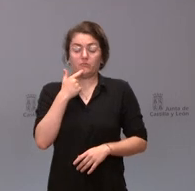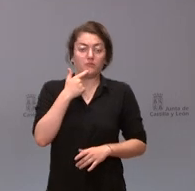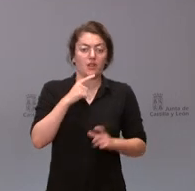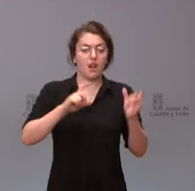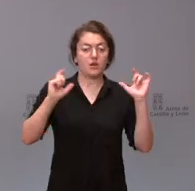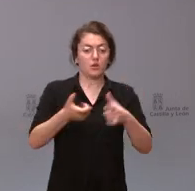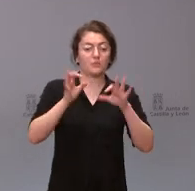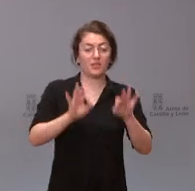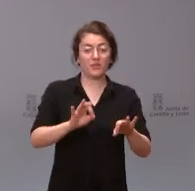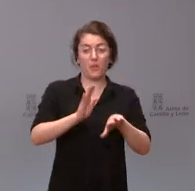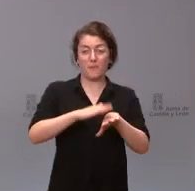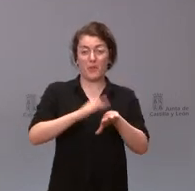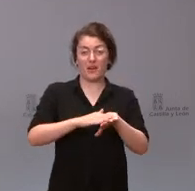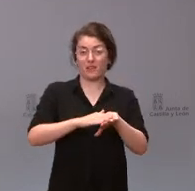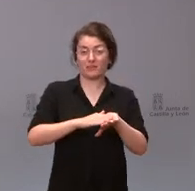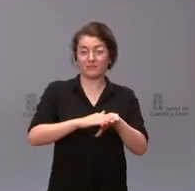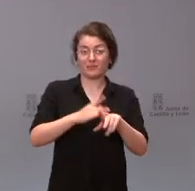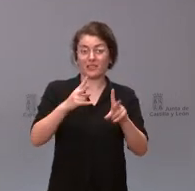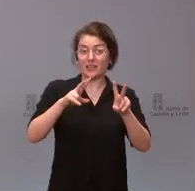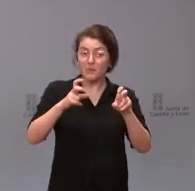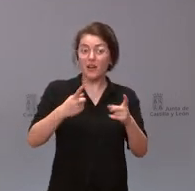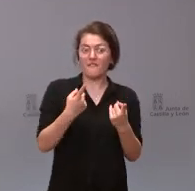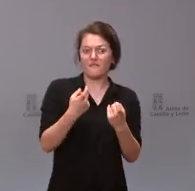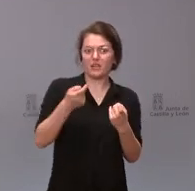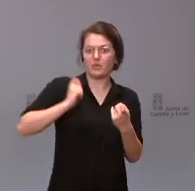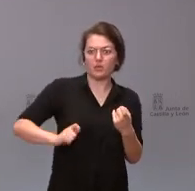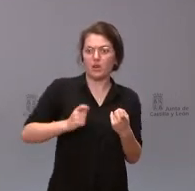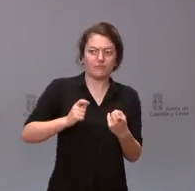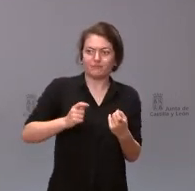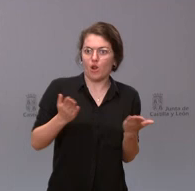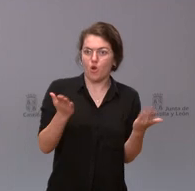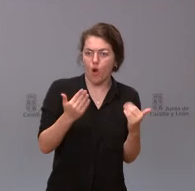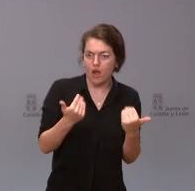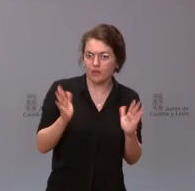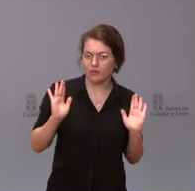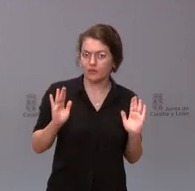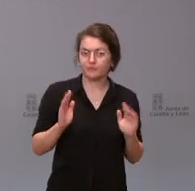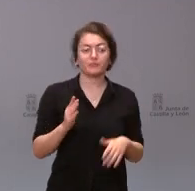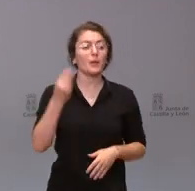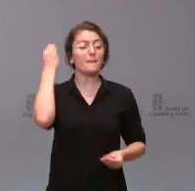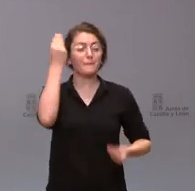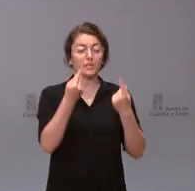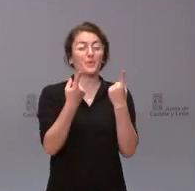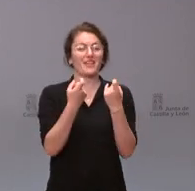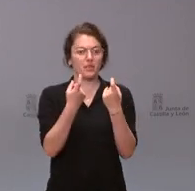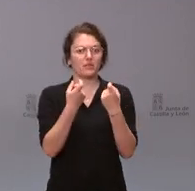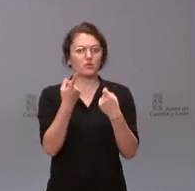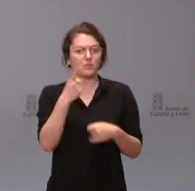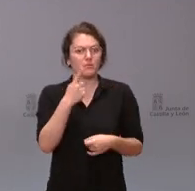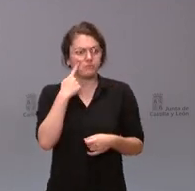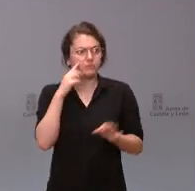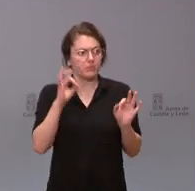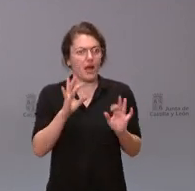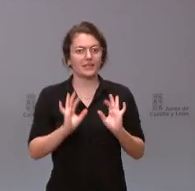interterriado del sistema nacional de salud sobre esa carencia de profesionales nos parece muy necesario y muy oportuno en algunas